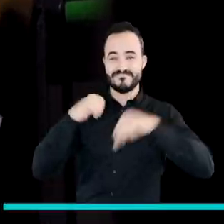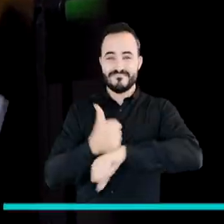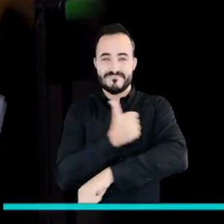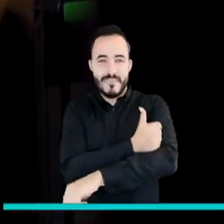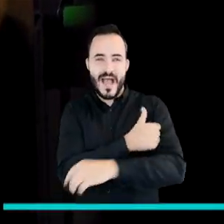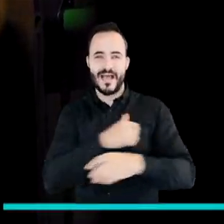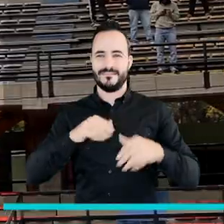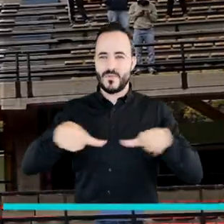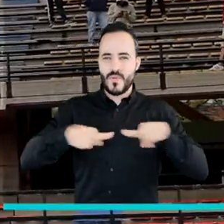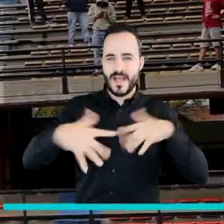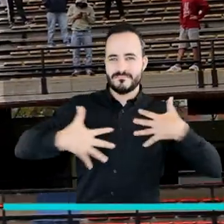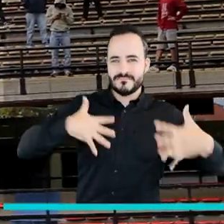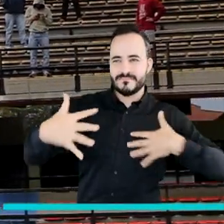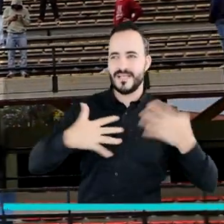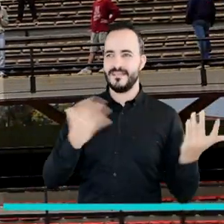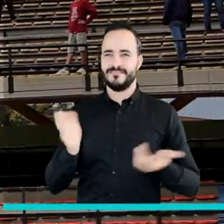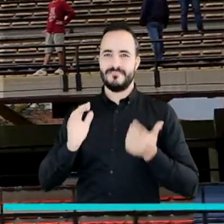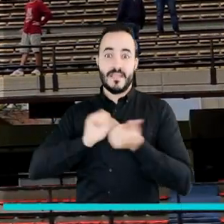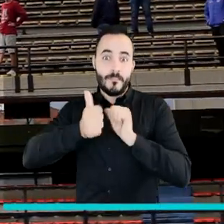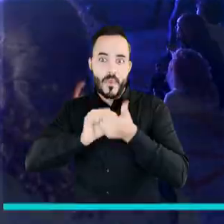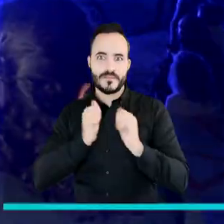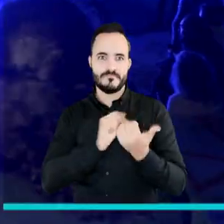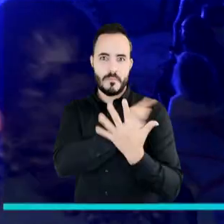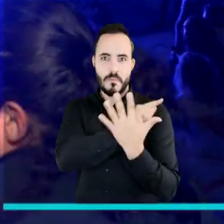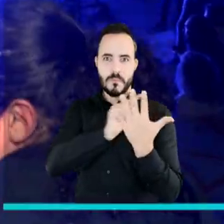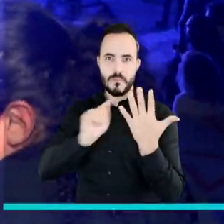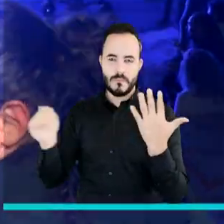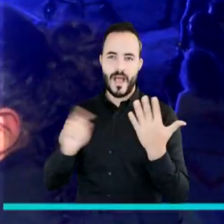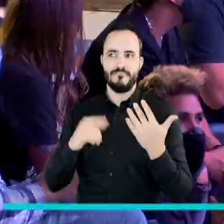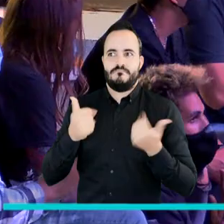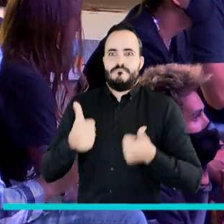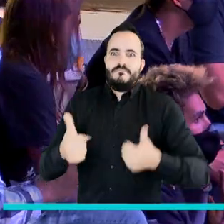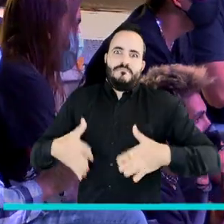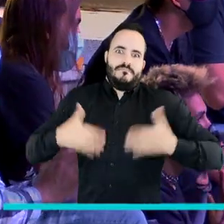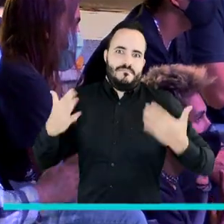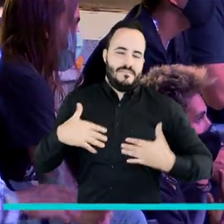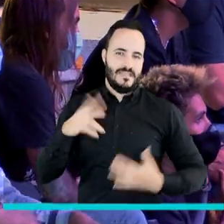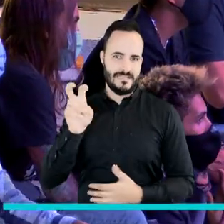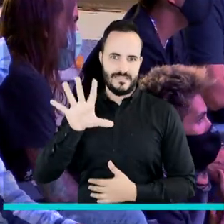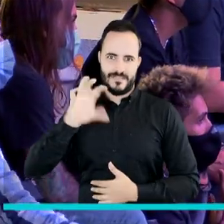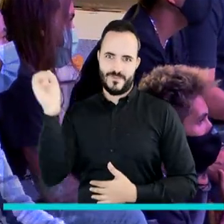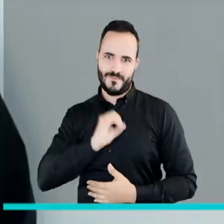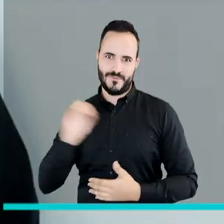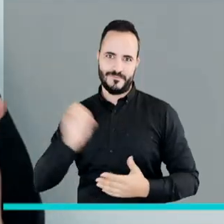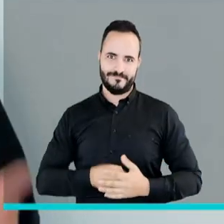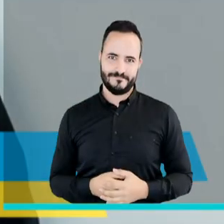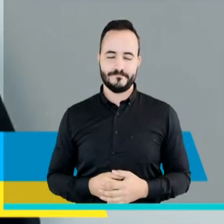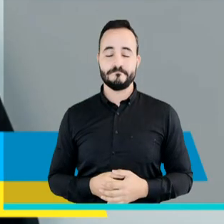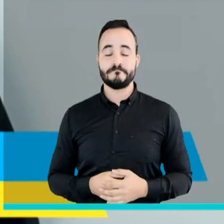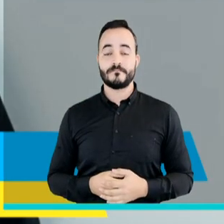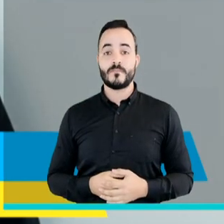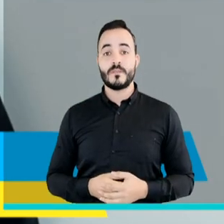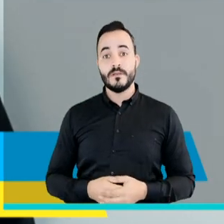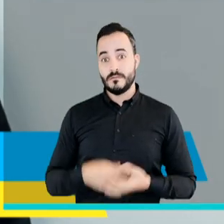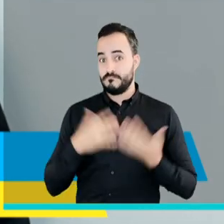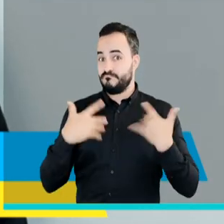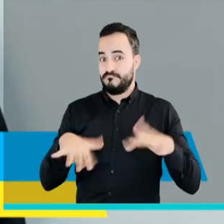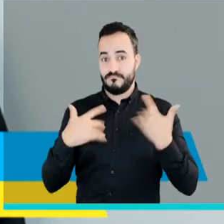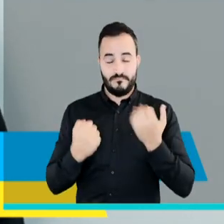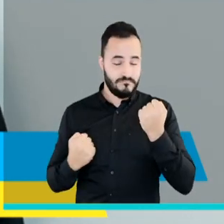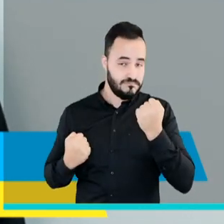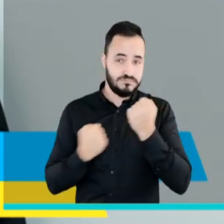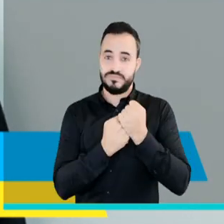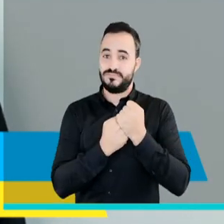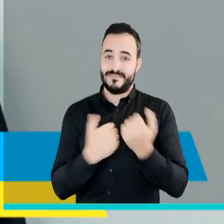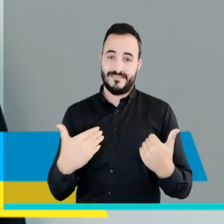Discotecas, teatros, eventos deportivos y centros de eventos son los espacios beneficiados con esta decisión. Es un gran espaldarazo para